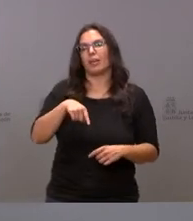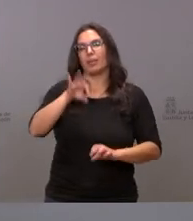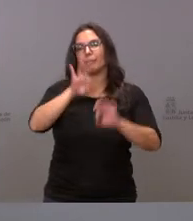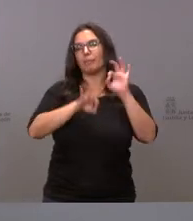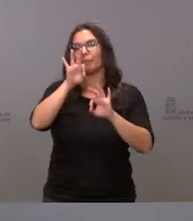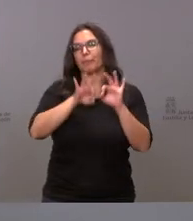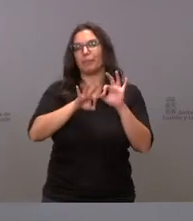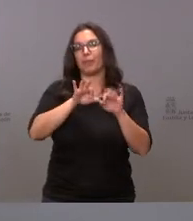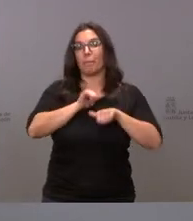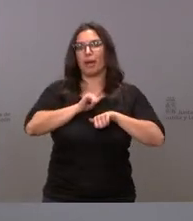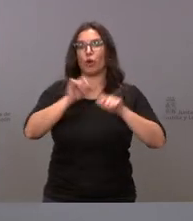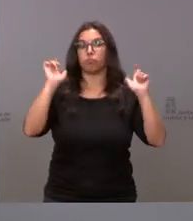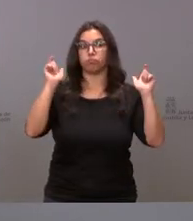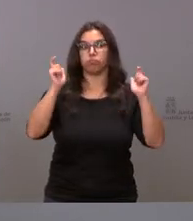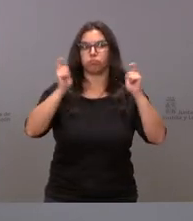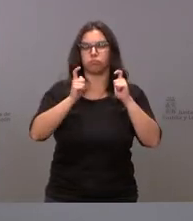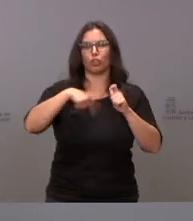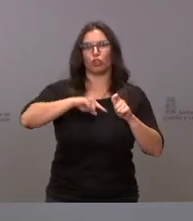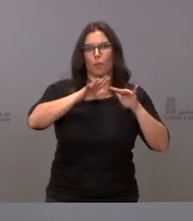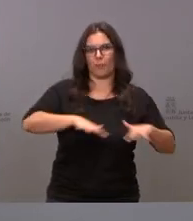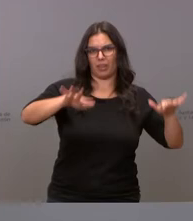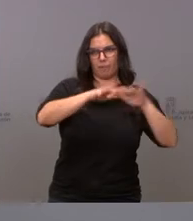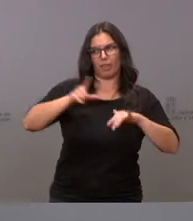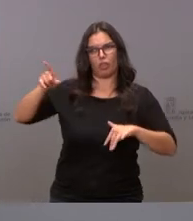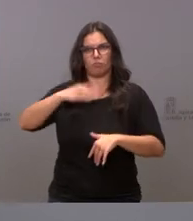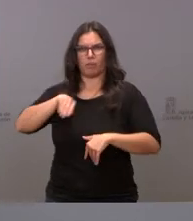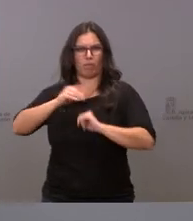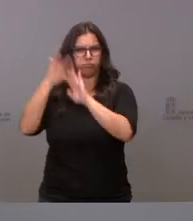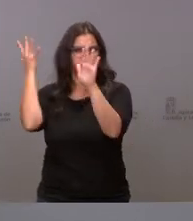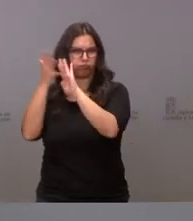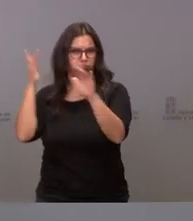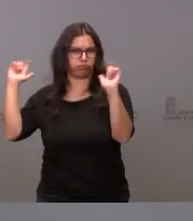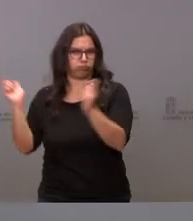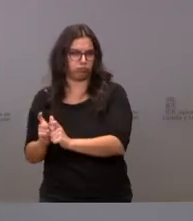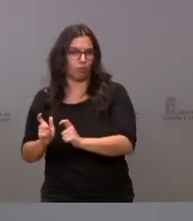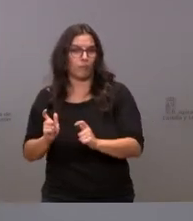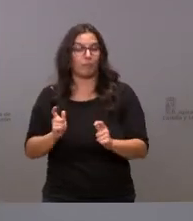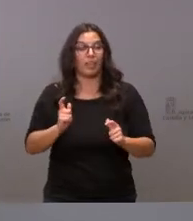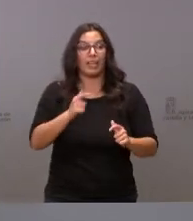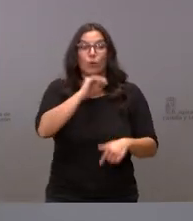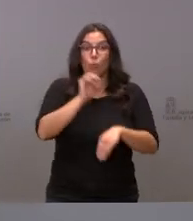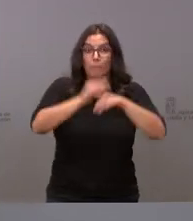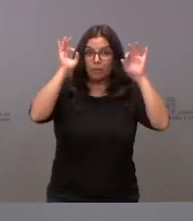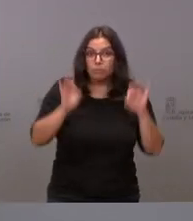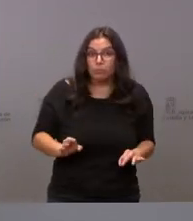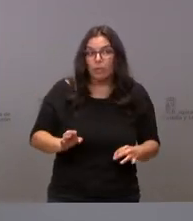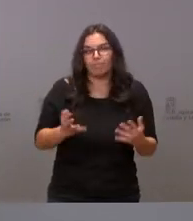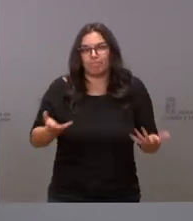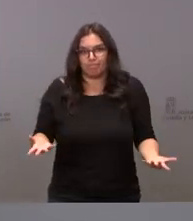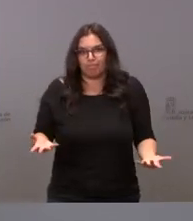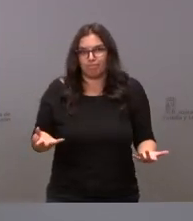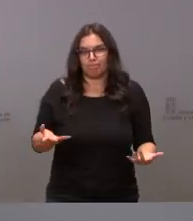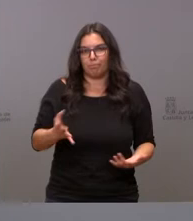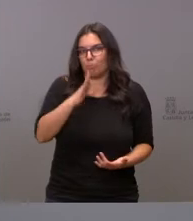de paro eso no quiere decir que con toda seguridad estos datos vayan a cumplir porque el escenario que estamos